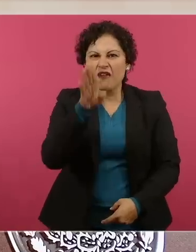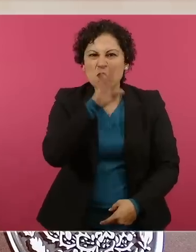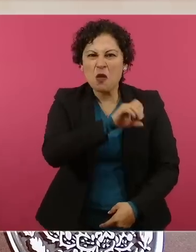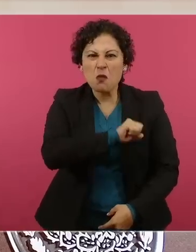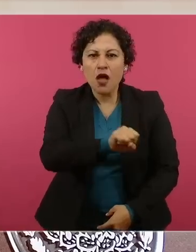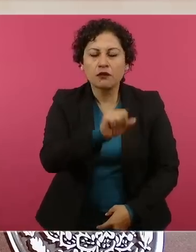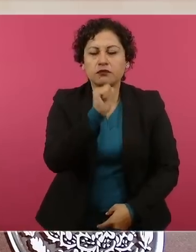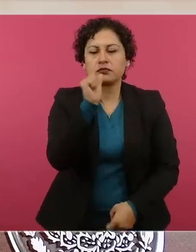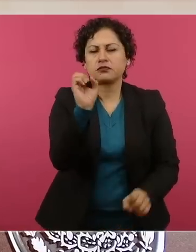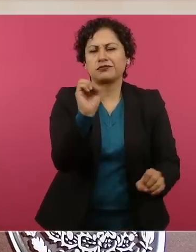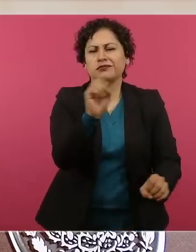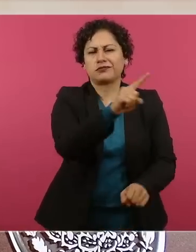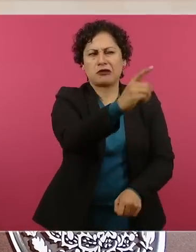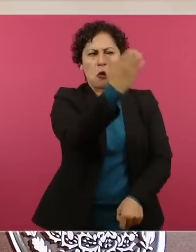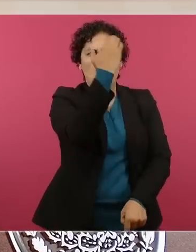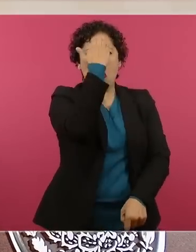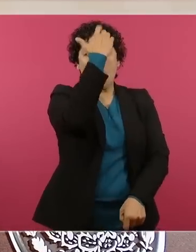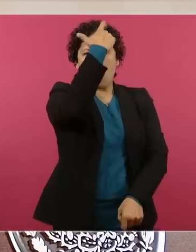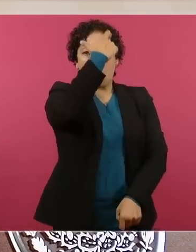somos como ellos.